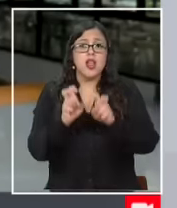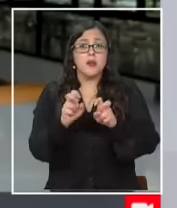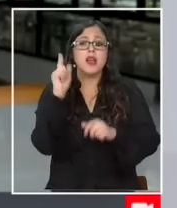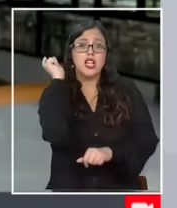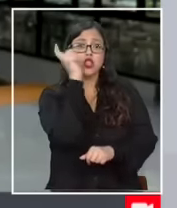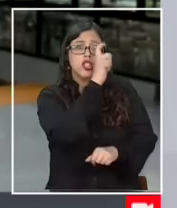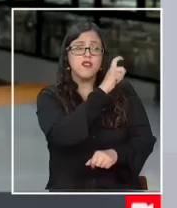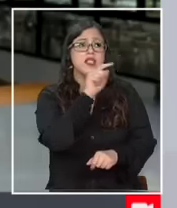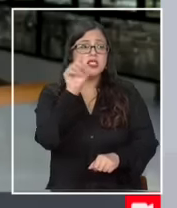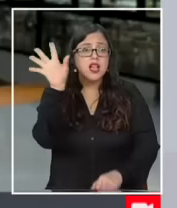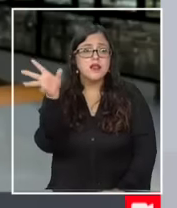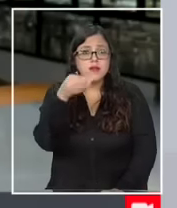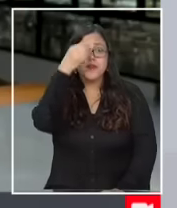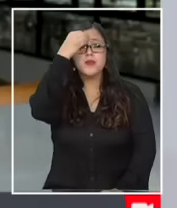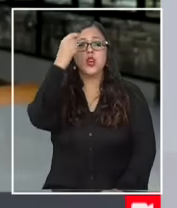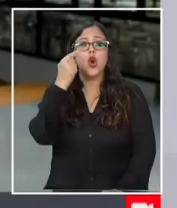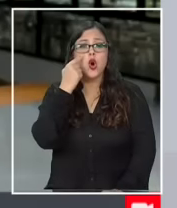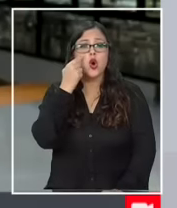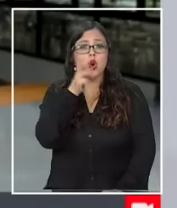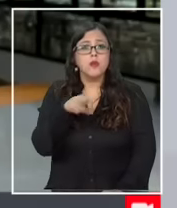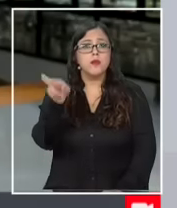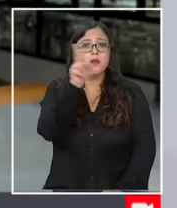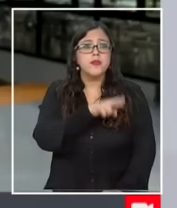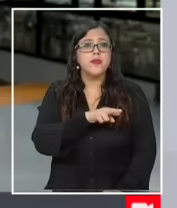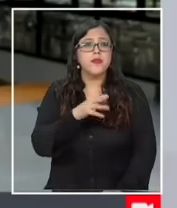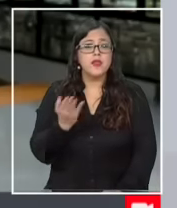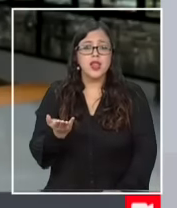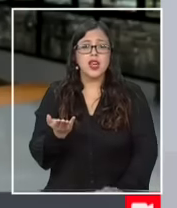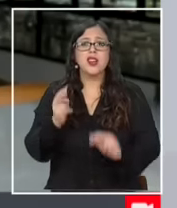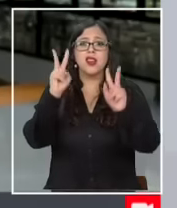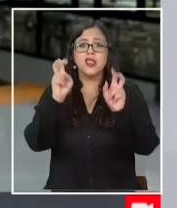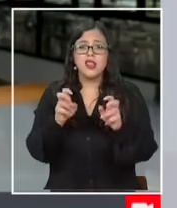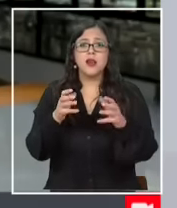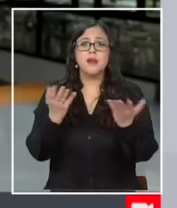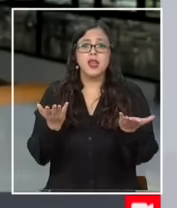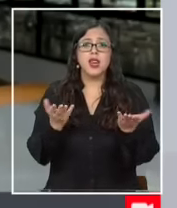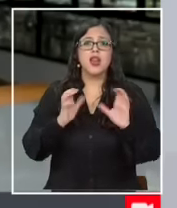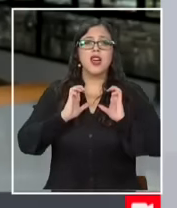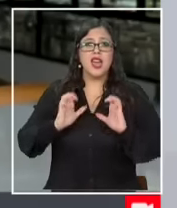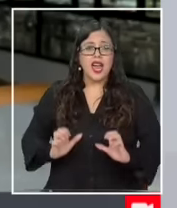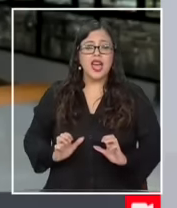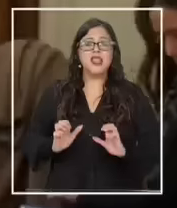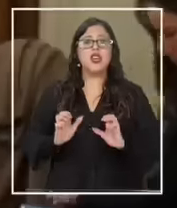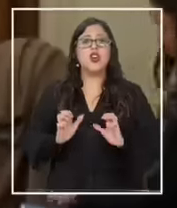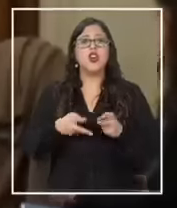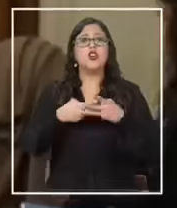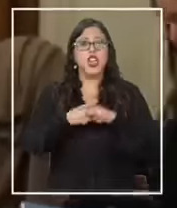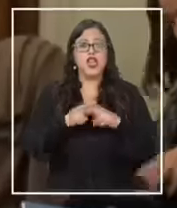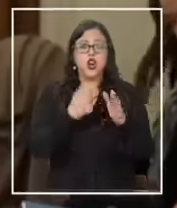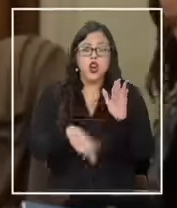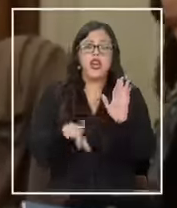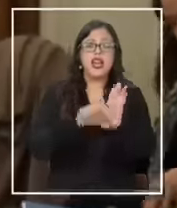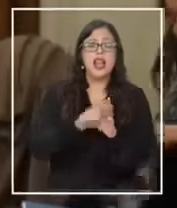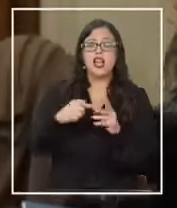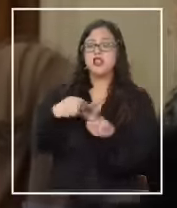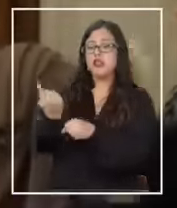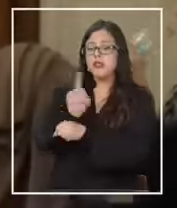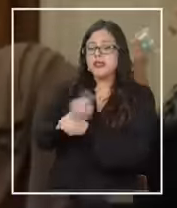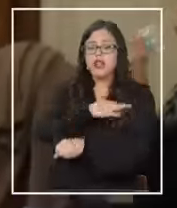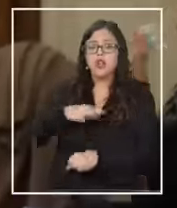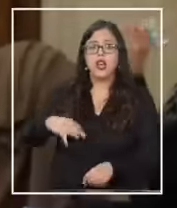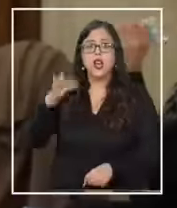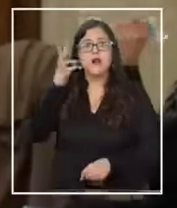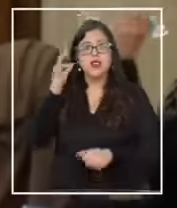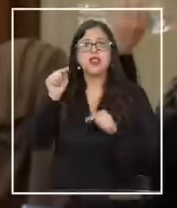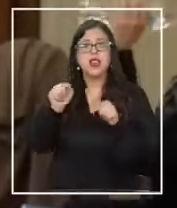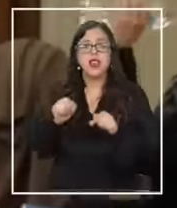tomando en consideración reitero los aspectos éticos técnicos y legales que esto incluye estoy haciendo las conversaciones con la ministra vamos